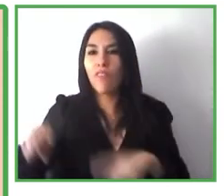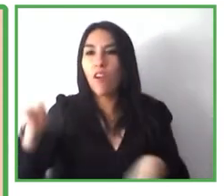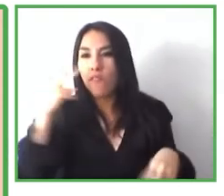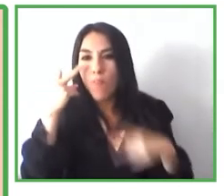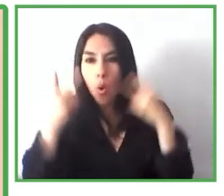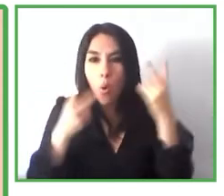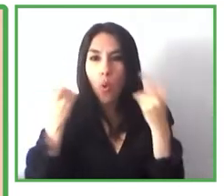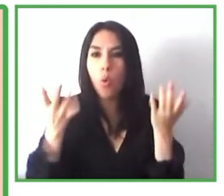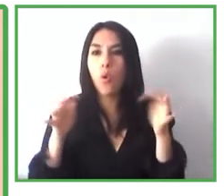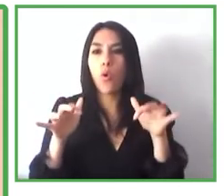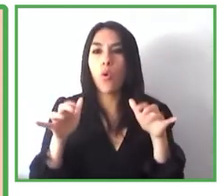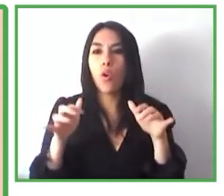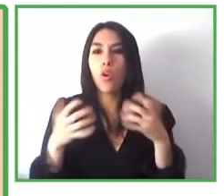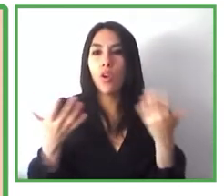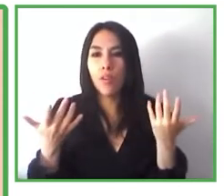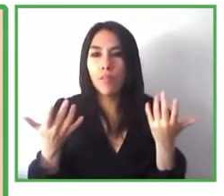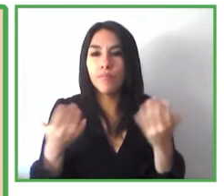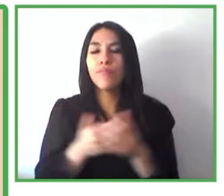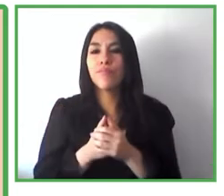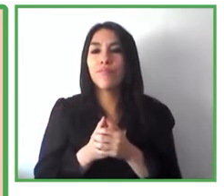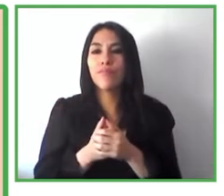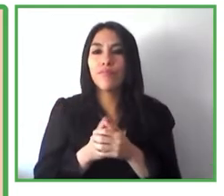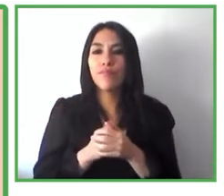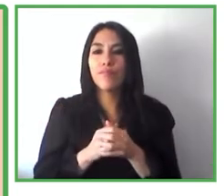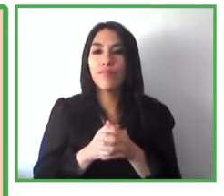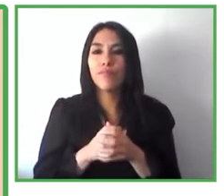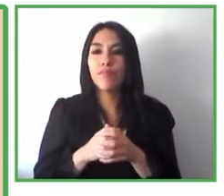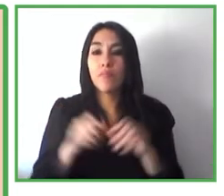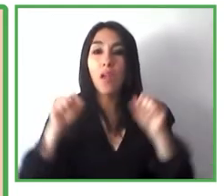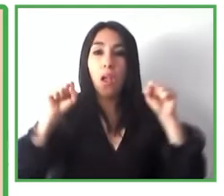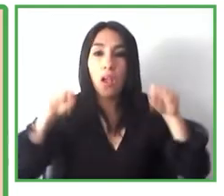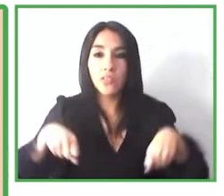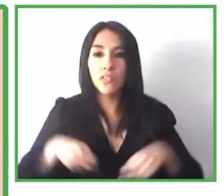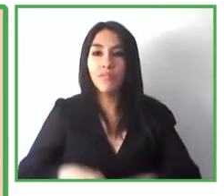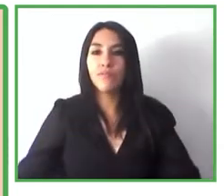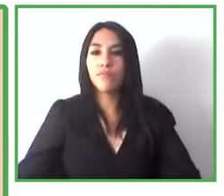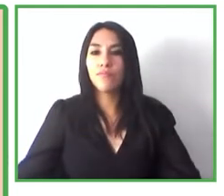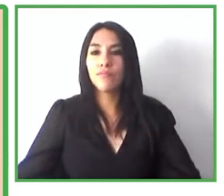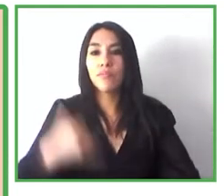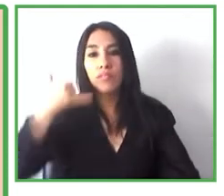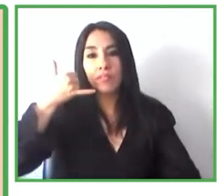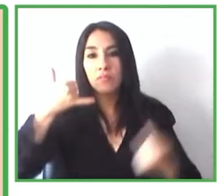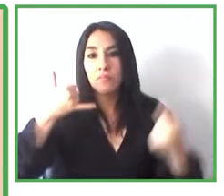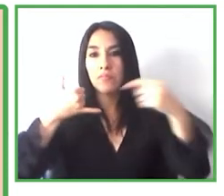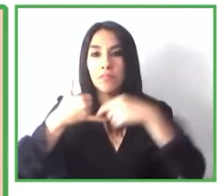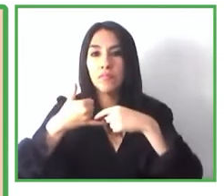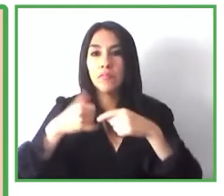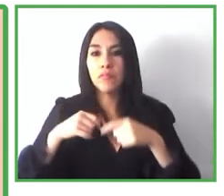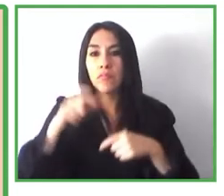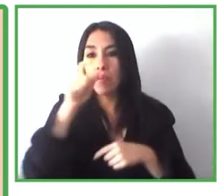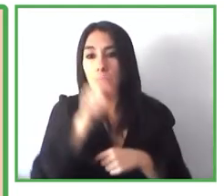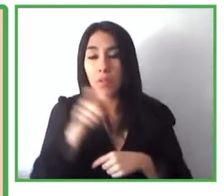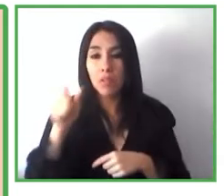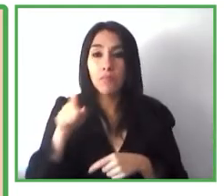wearable por tanto sensórica que puede llevar encima a los propios usuarios para ser capaces de caracterizar la eficiencia del